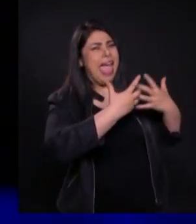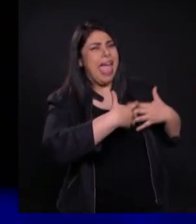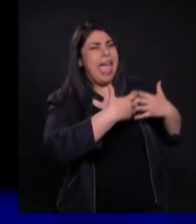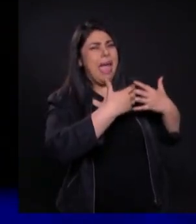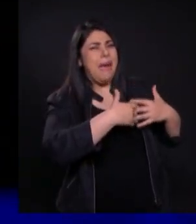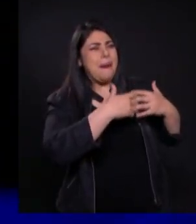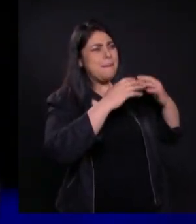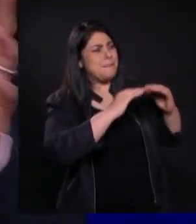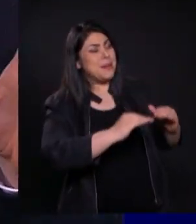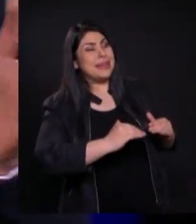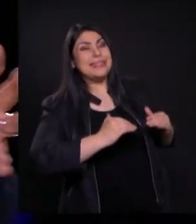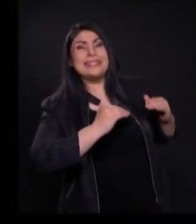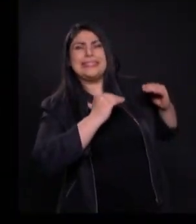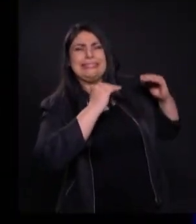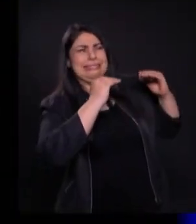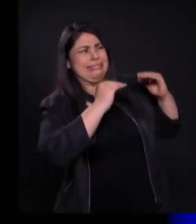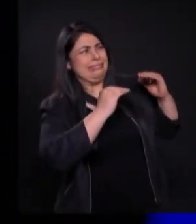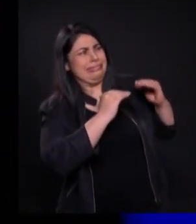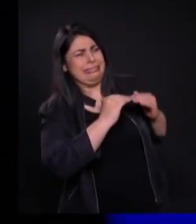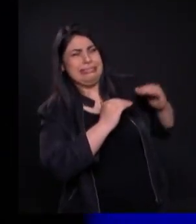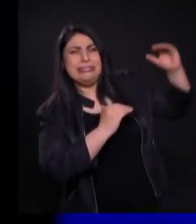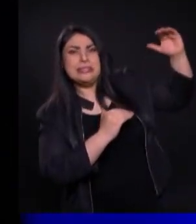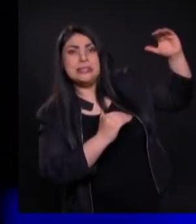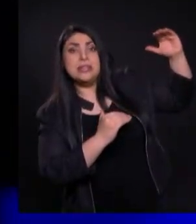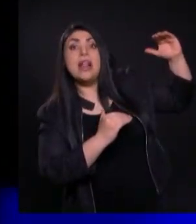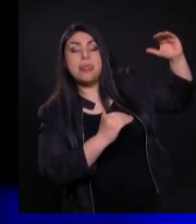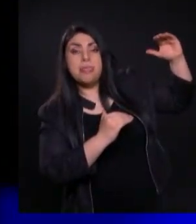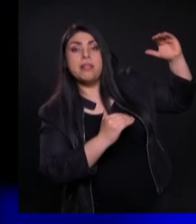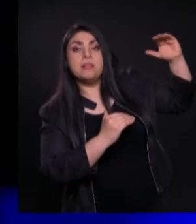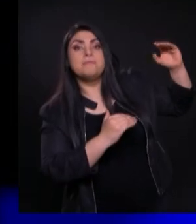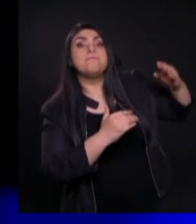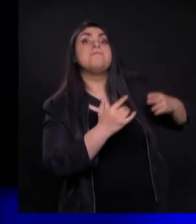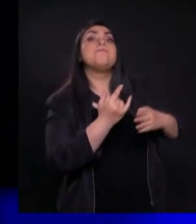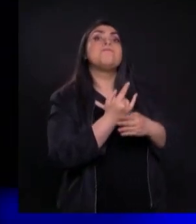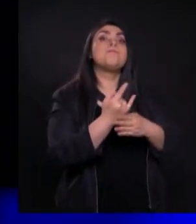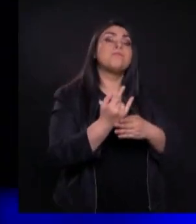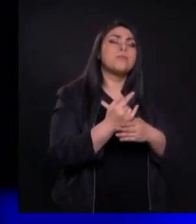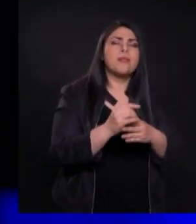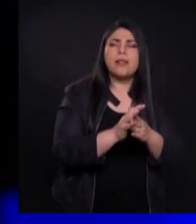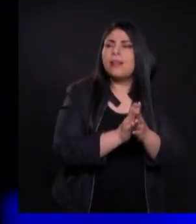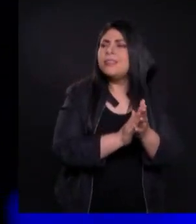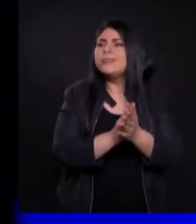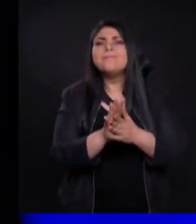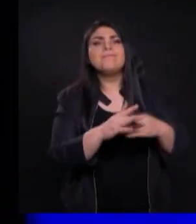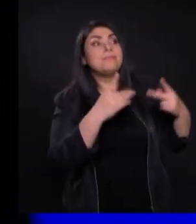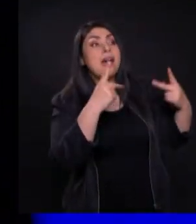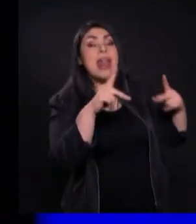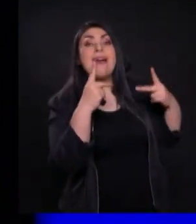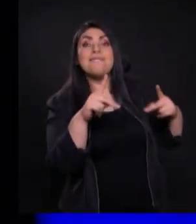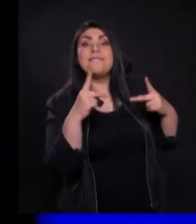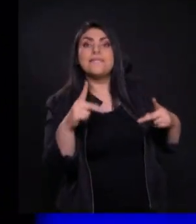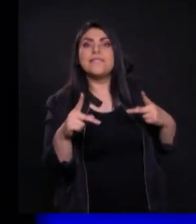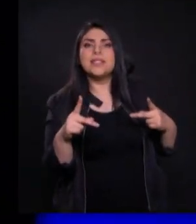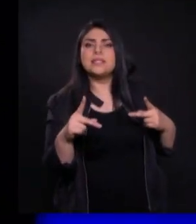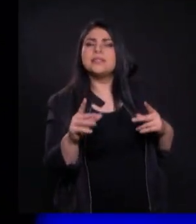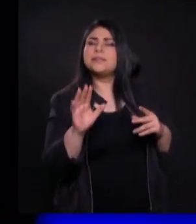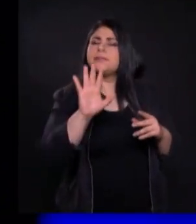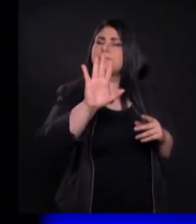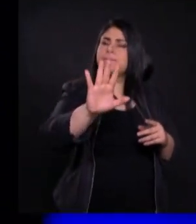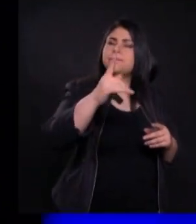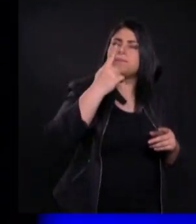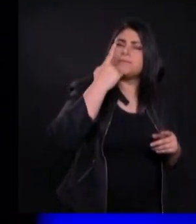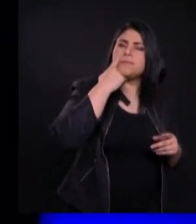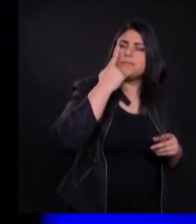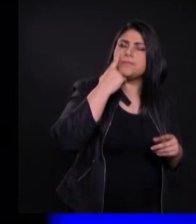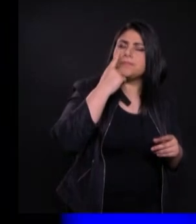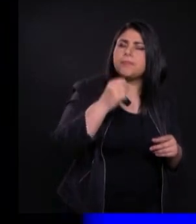corporaciones Utilizan dentro de su equipo de ventas Para poder promover el producto